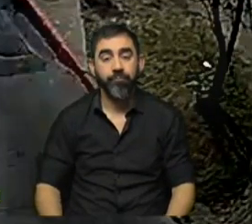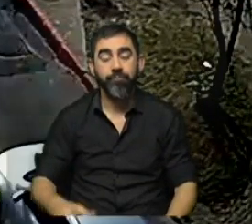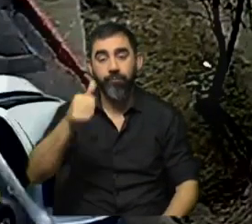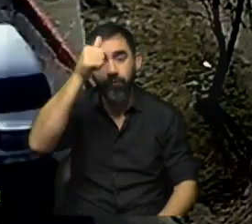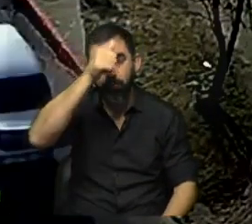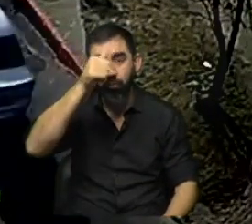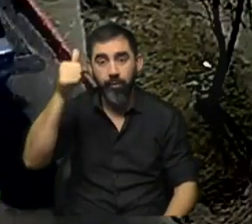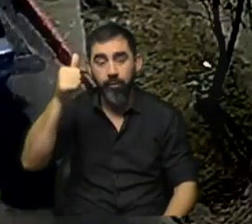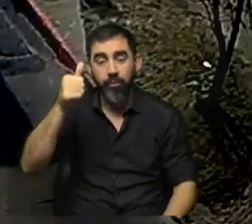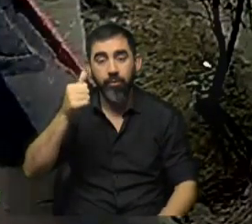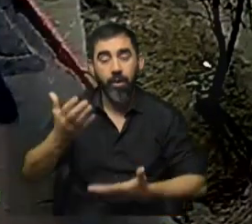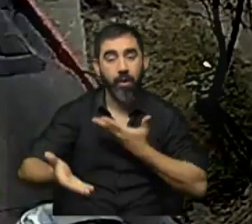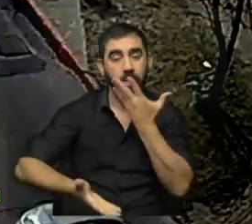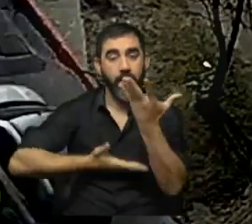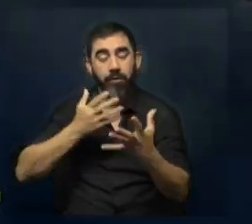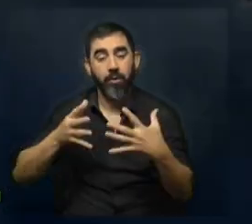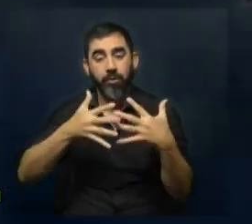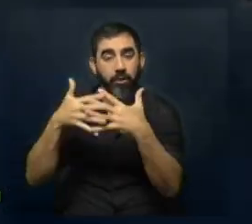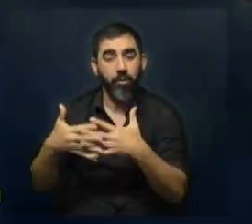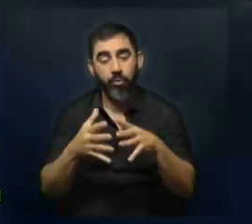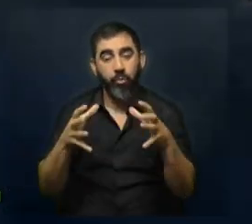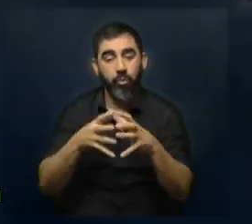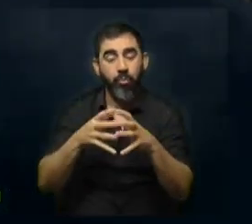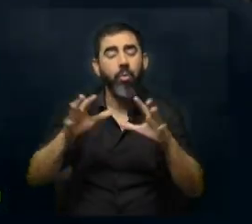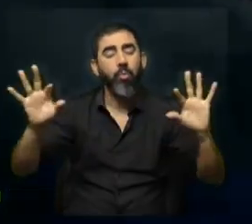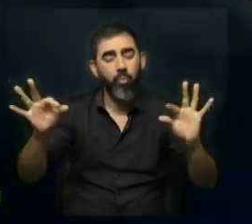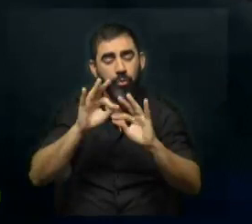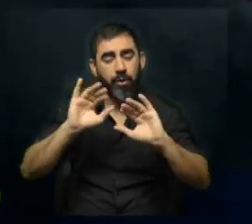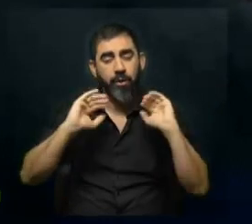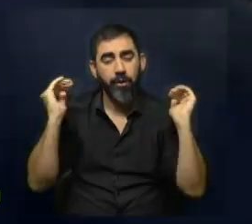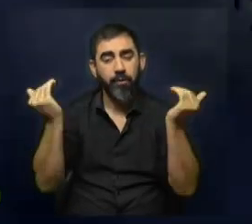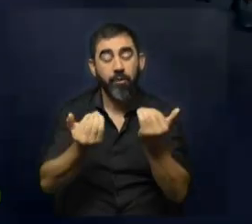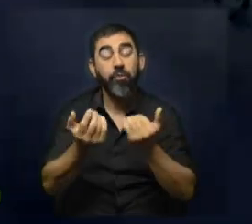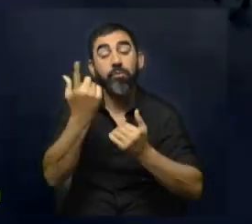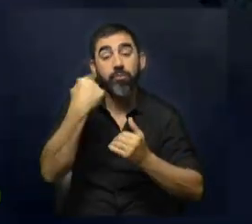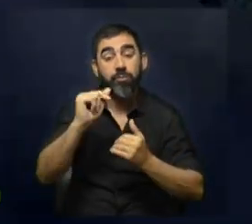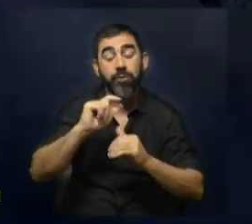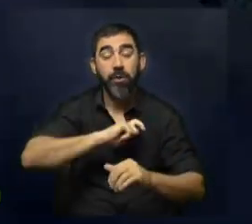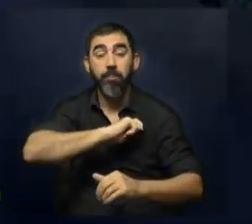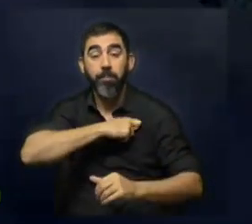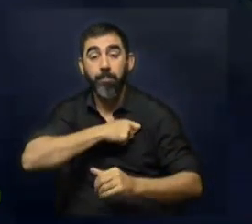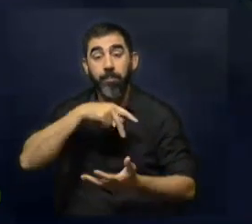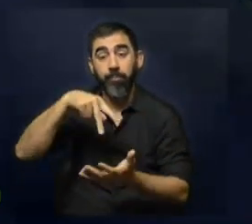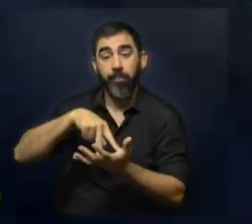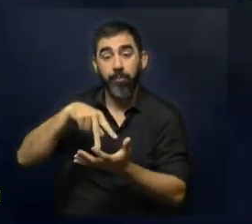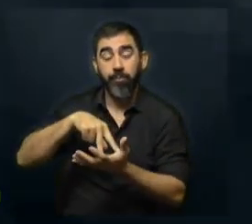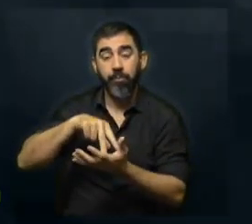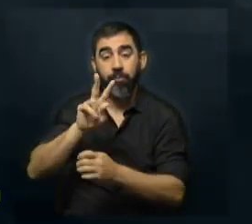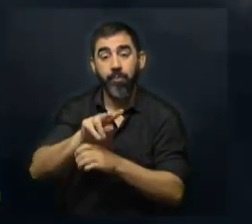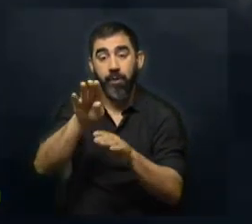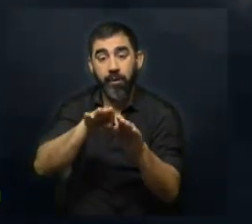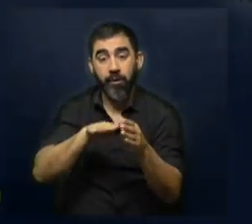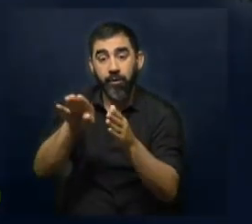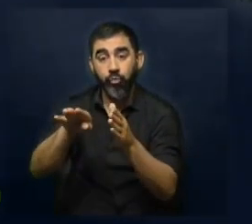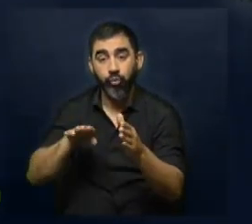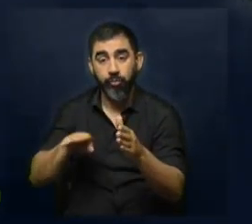domingo estará Guns N' Roses, habrá espectáculos musicales en el Estadio Centenario, por lo que personal de inspección estará controlando el estacionamiento en la